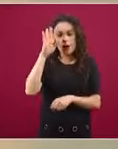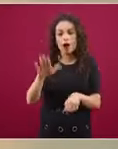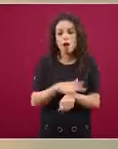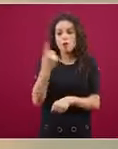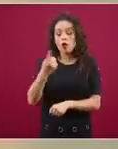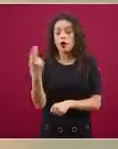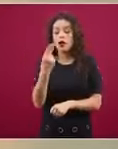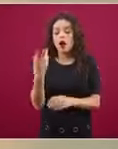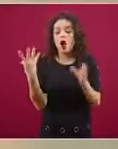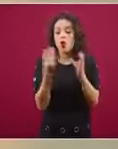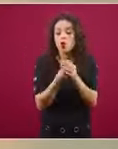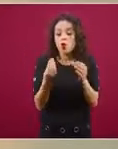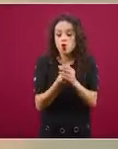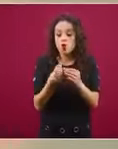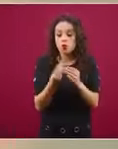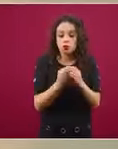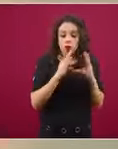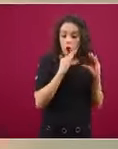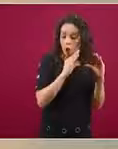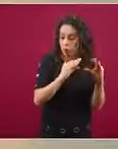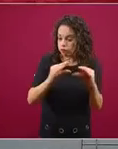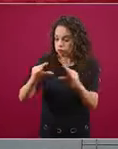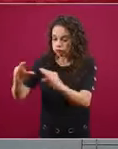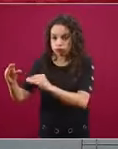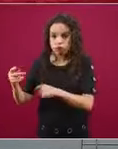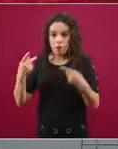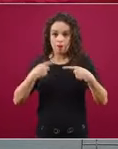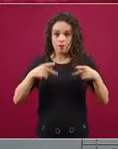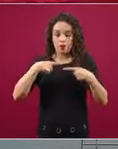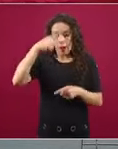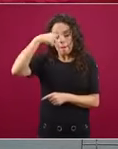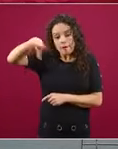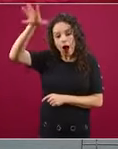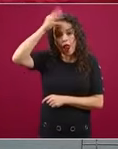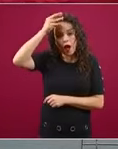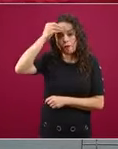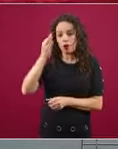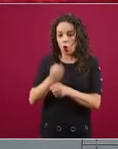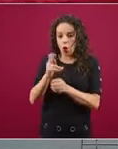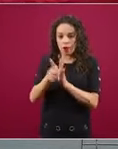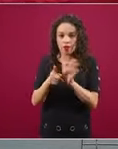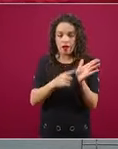en una estrategia integral que se les va a presentar en este momento. Muchas gracias.